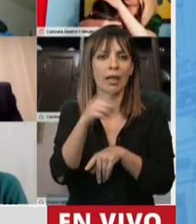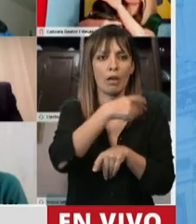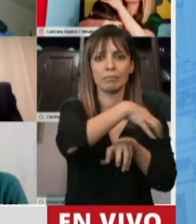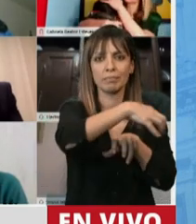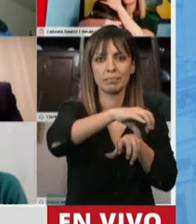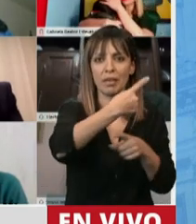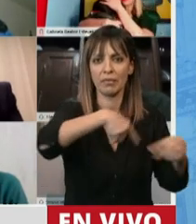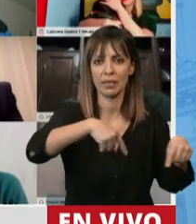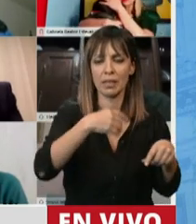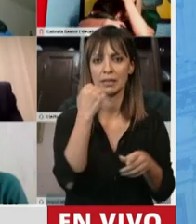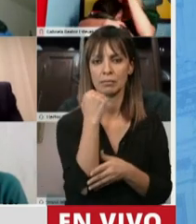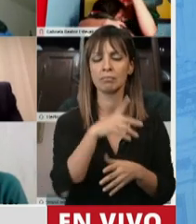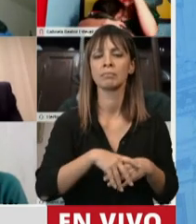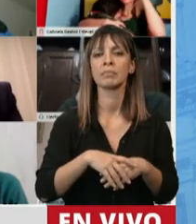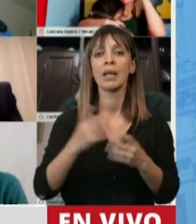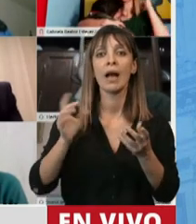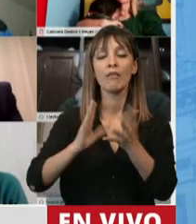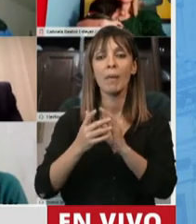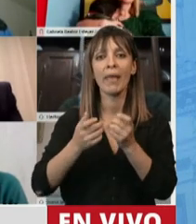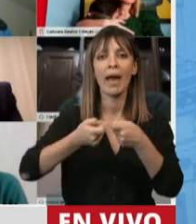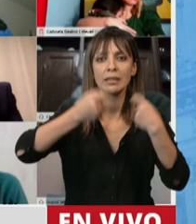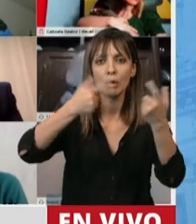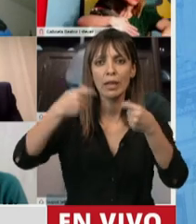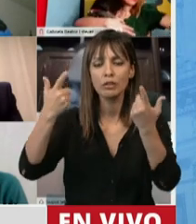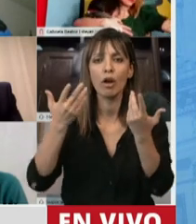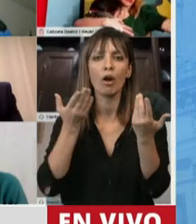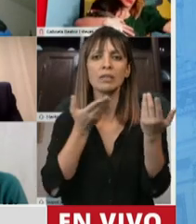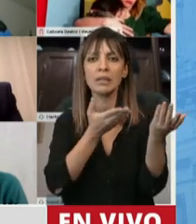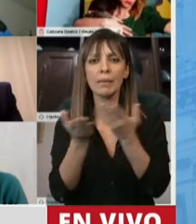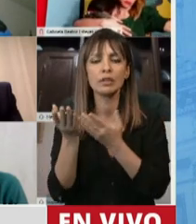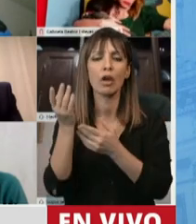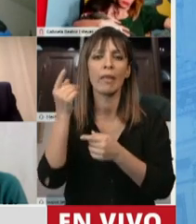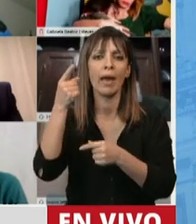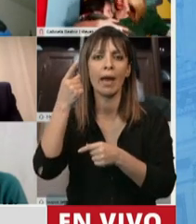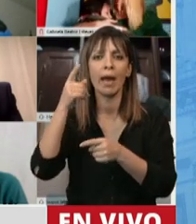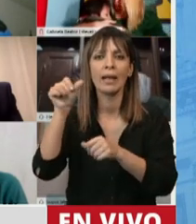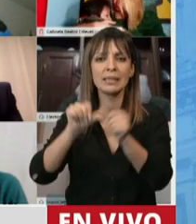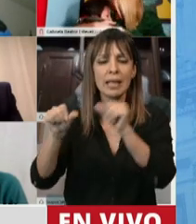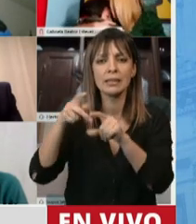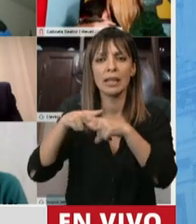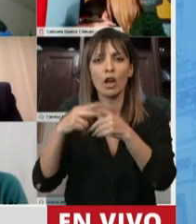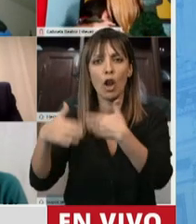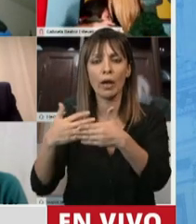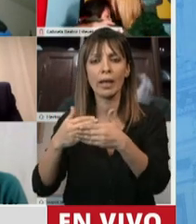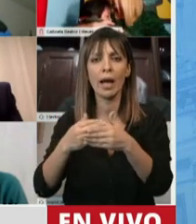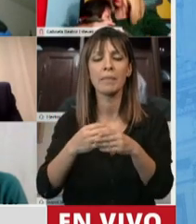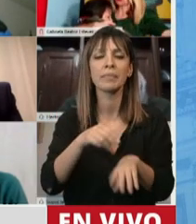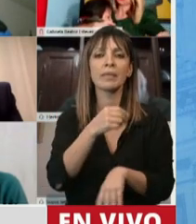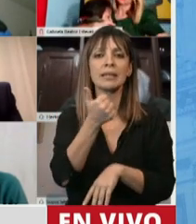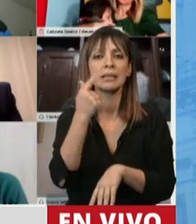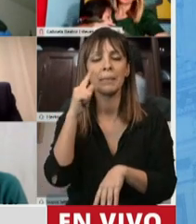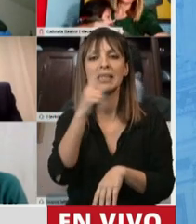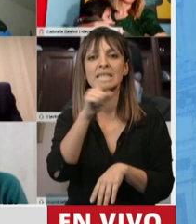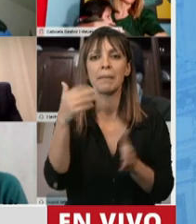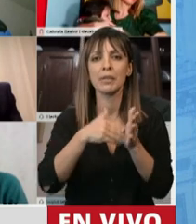Las exportaciones señora Presidenta, servicios basados en el conocimiento superaron los 6.100 millones de dólares